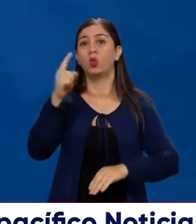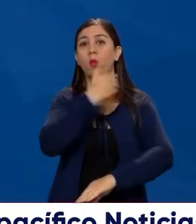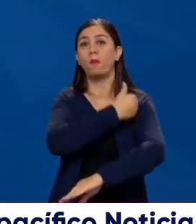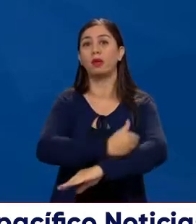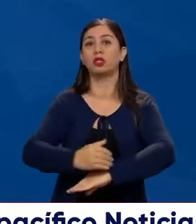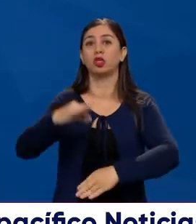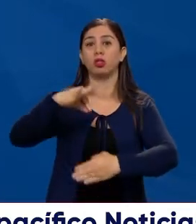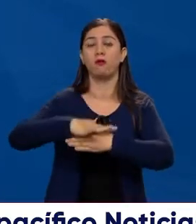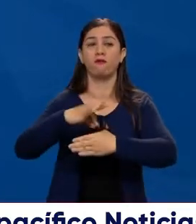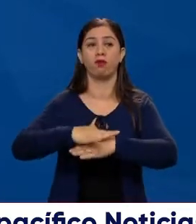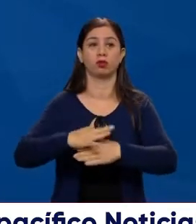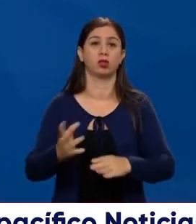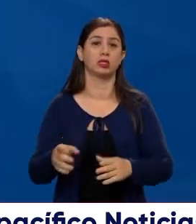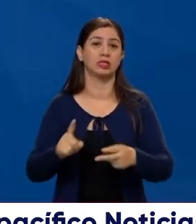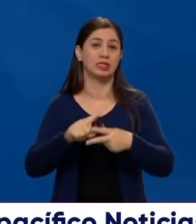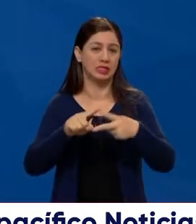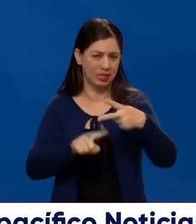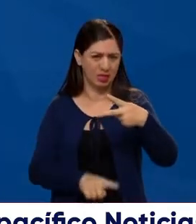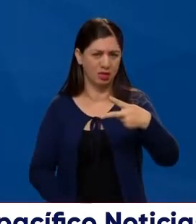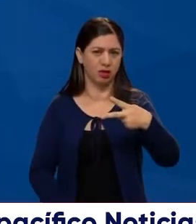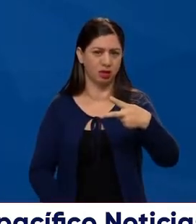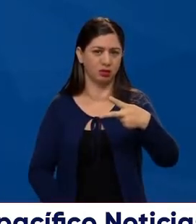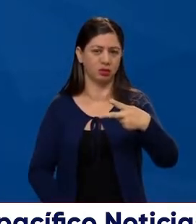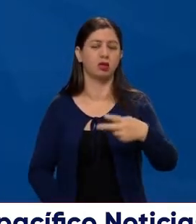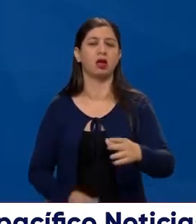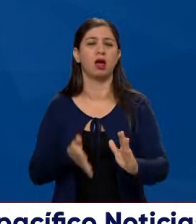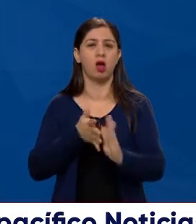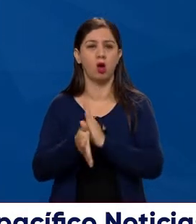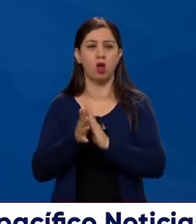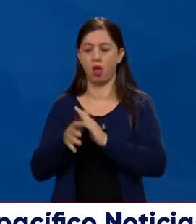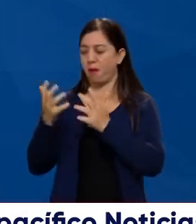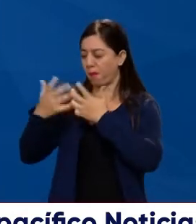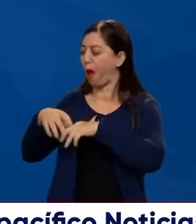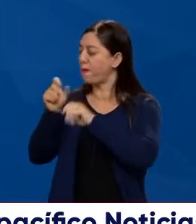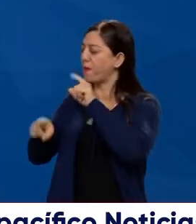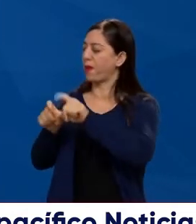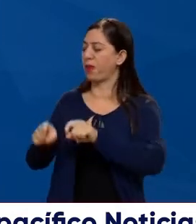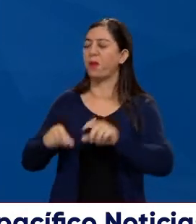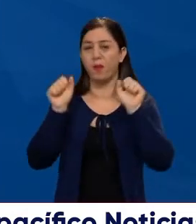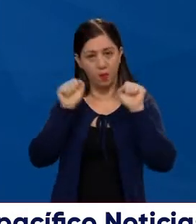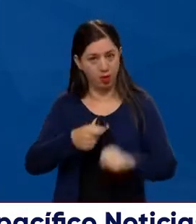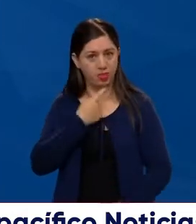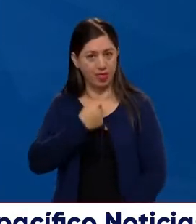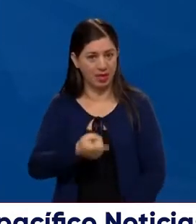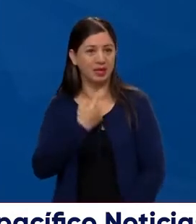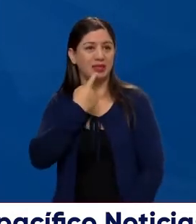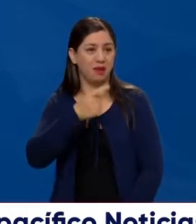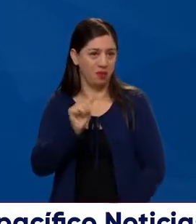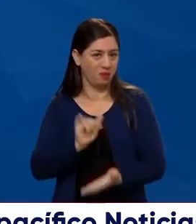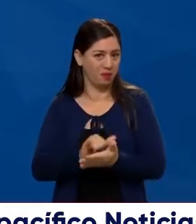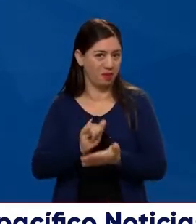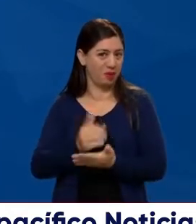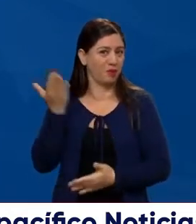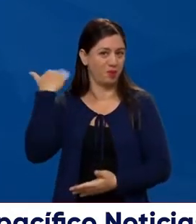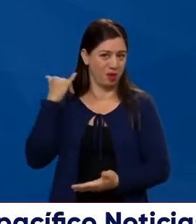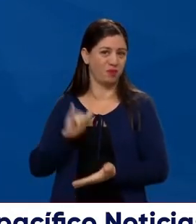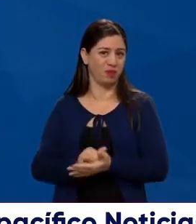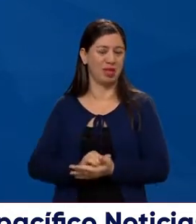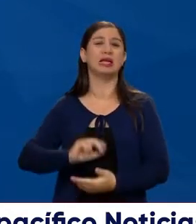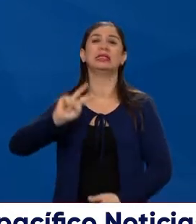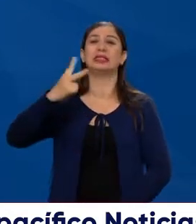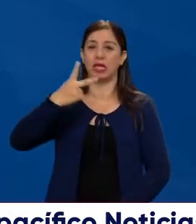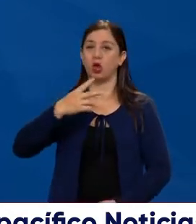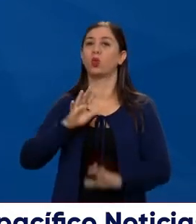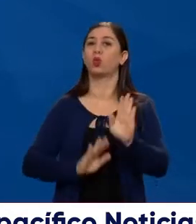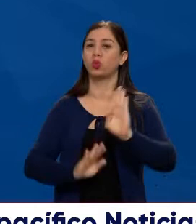de votos. O sea, esa es la otra noticia. Esas dos cosas, nosotros los encuestadores sí podemos decirlas. Así como dijimos en la desfacuación pasada que había segunda